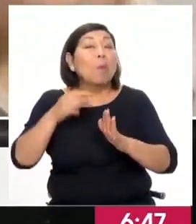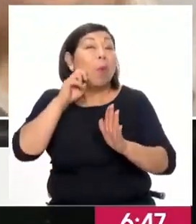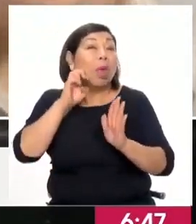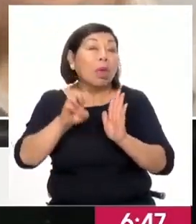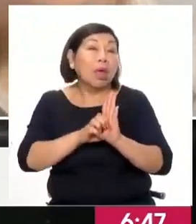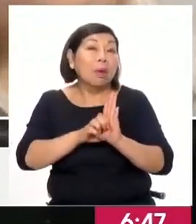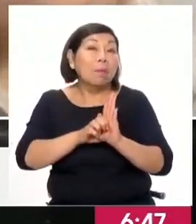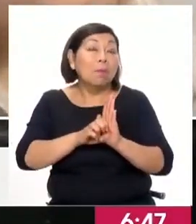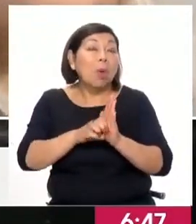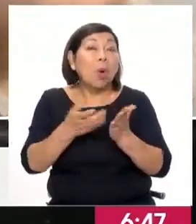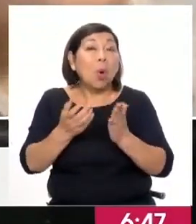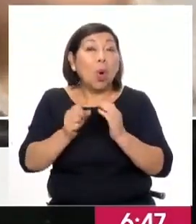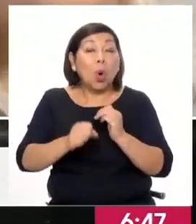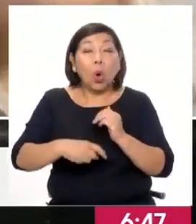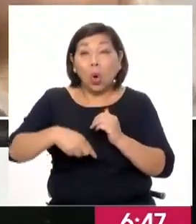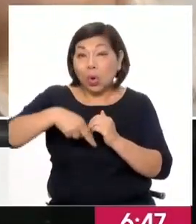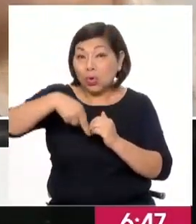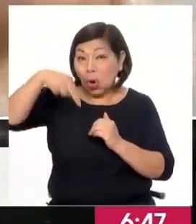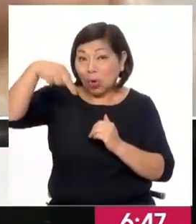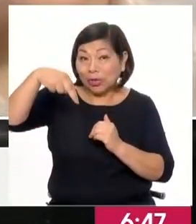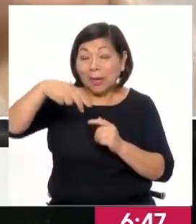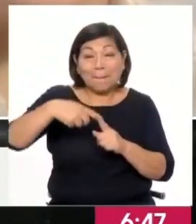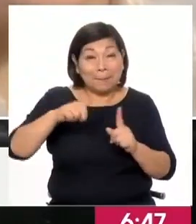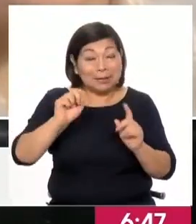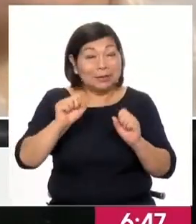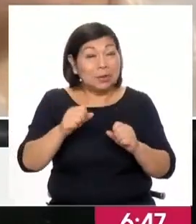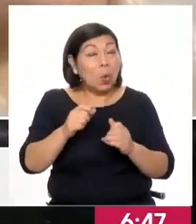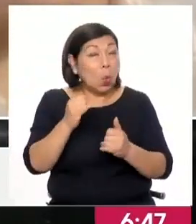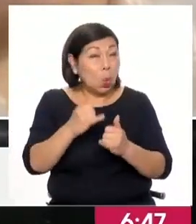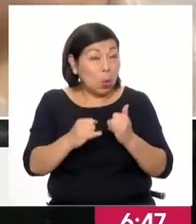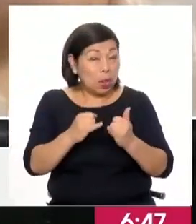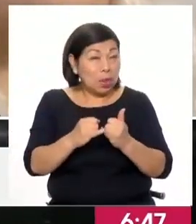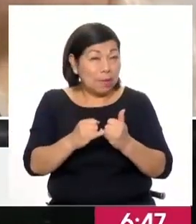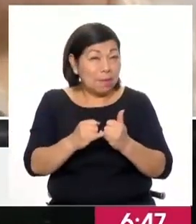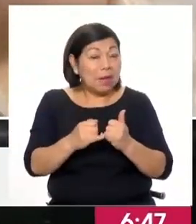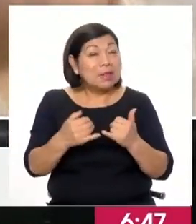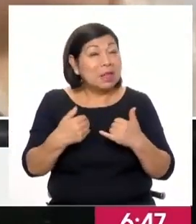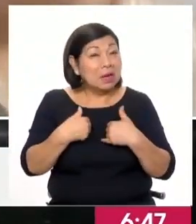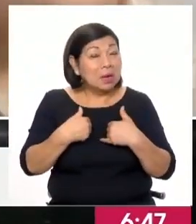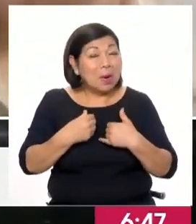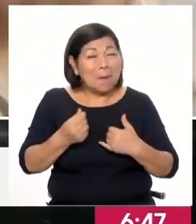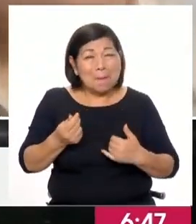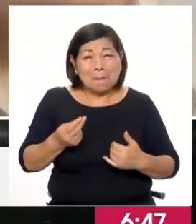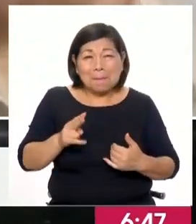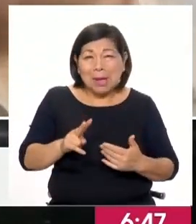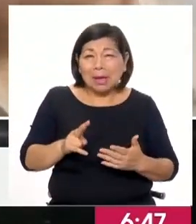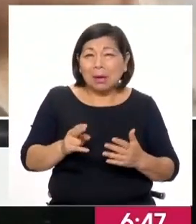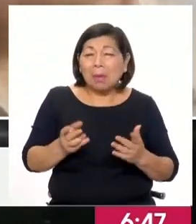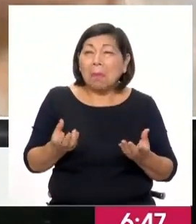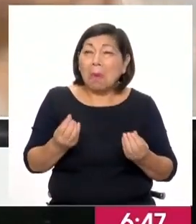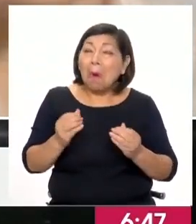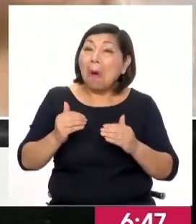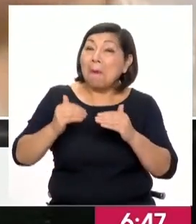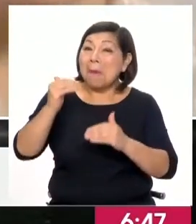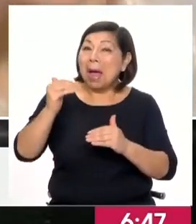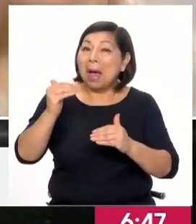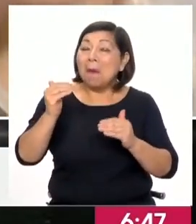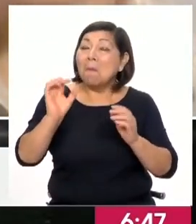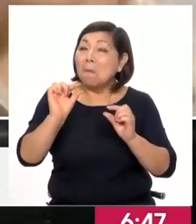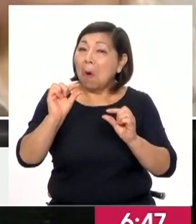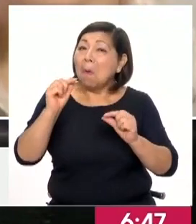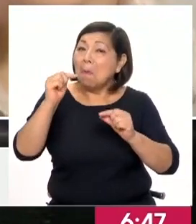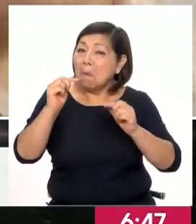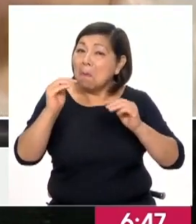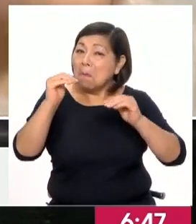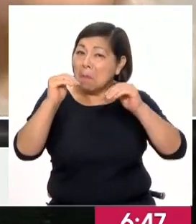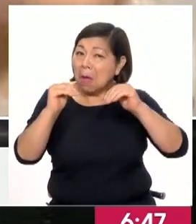tenemos varias ciudades que en los últimos meses han tenido inflación que va cayendo. La inflación anual va bajando,